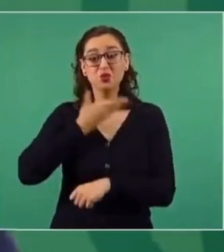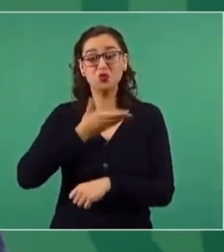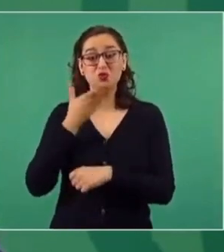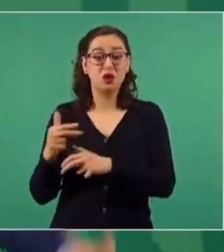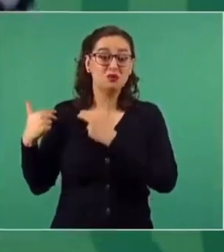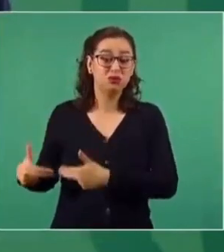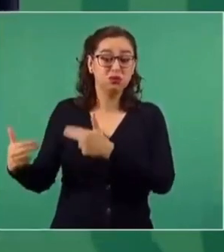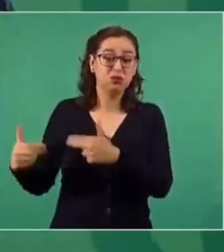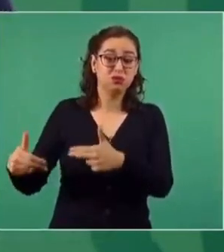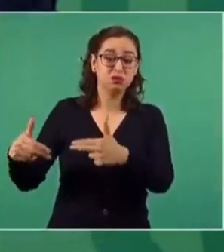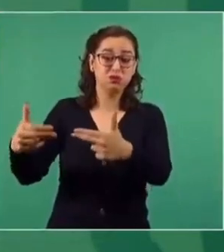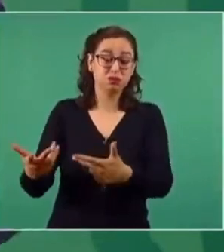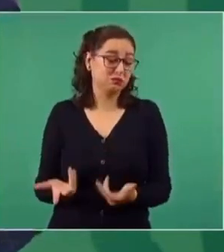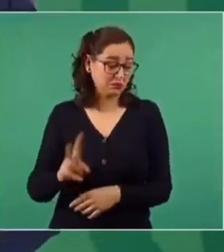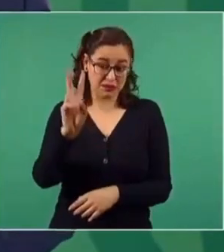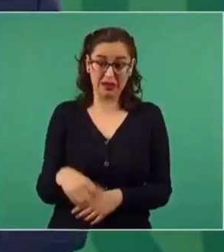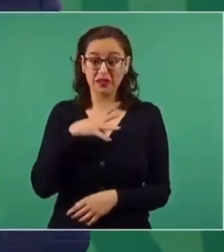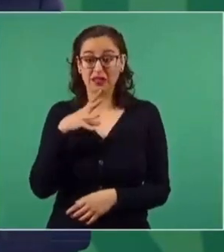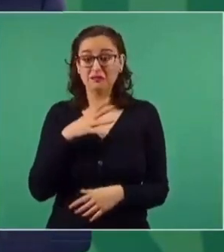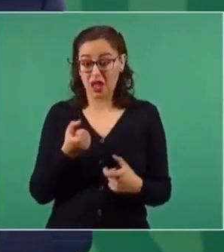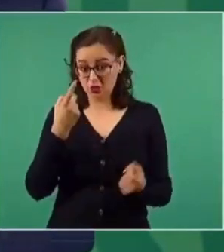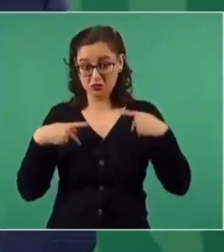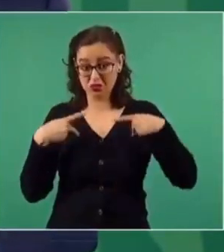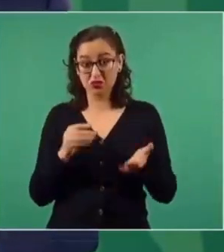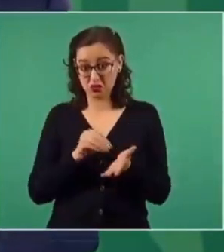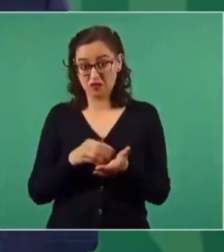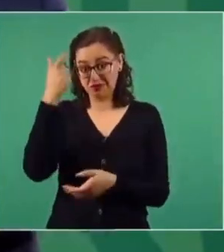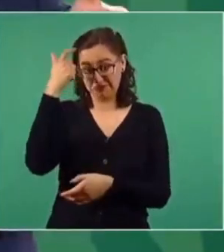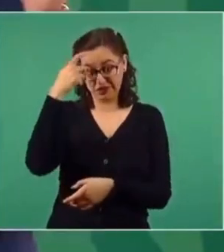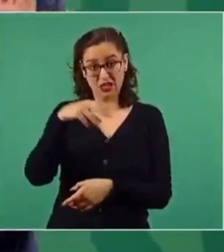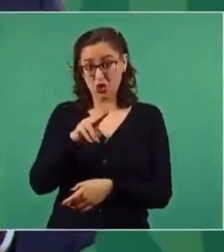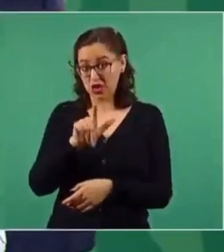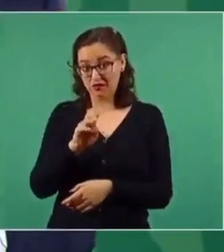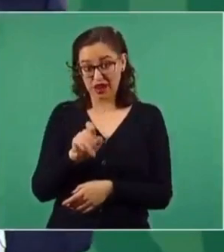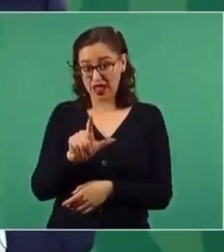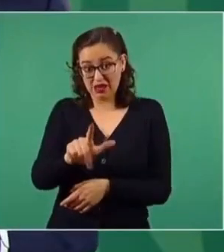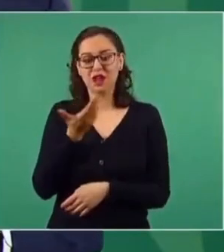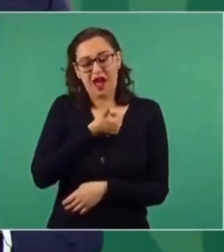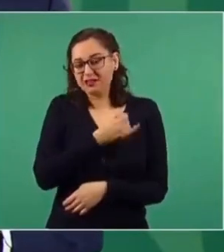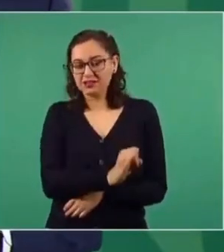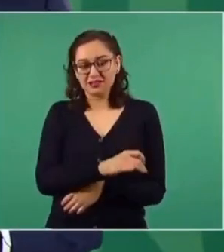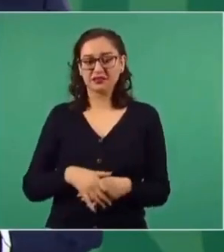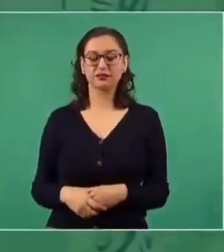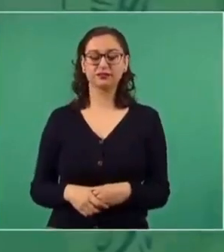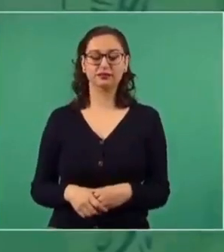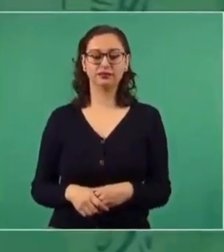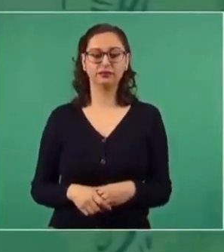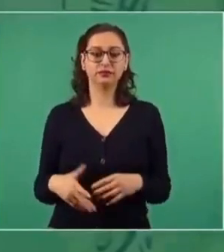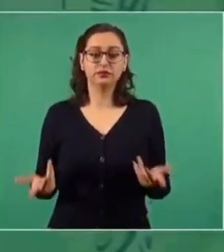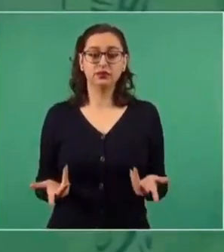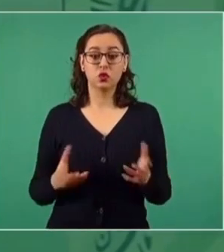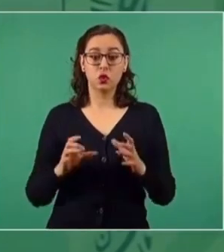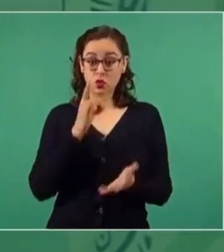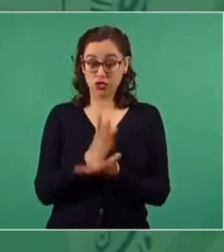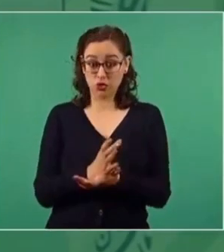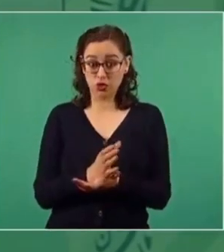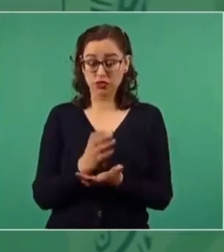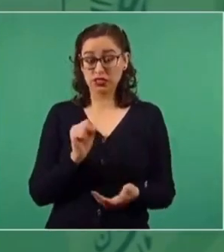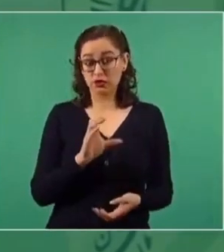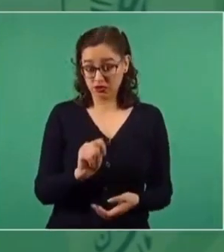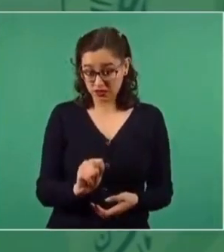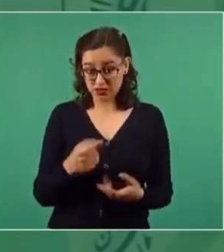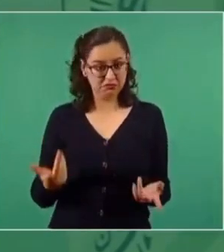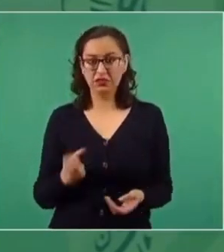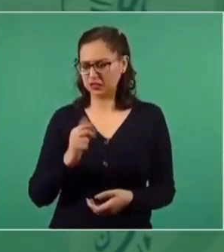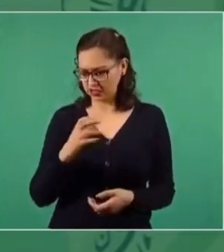de quienes vienen del periodo neoliberal y tienen esas prácticas, no sólo en comunicaciones y transporte, en hacienda,